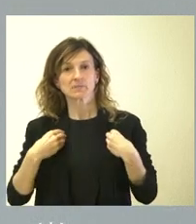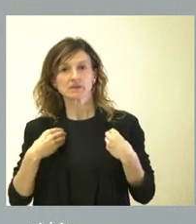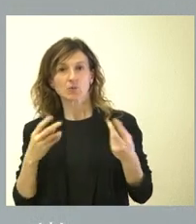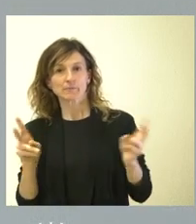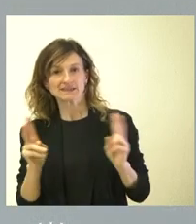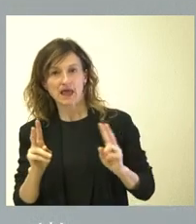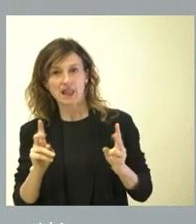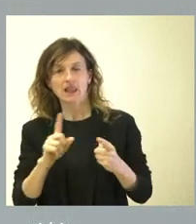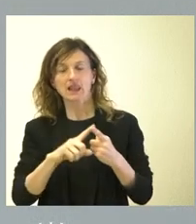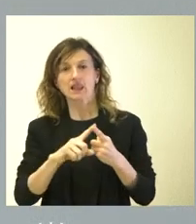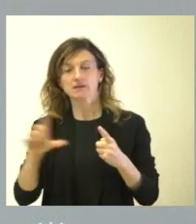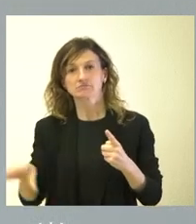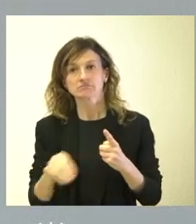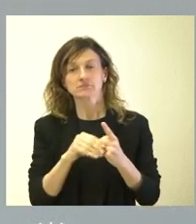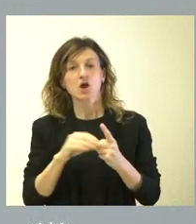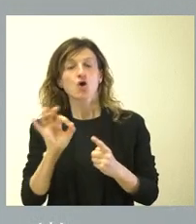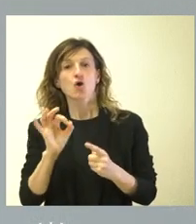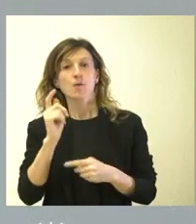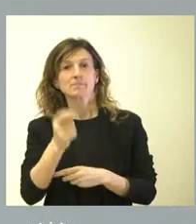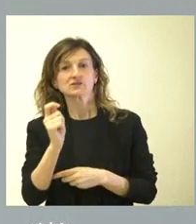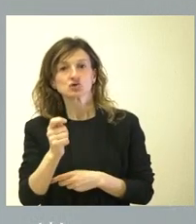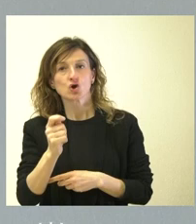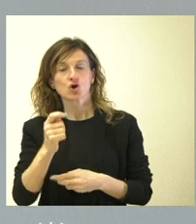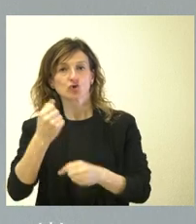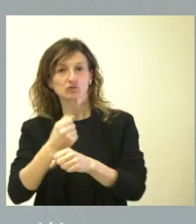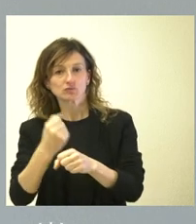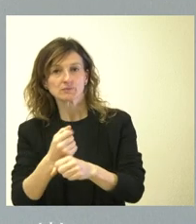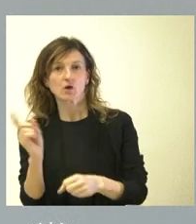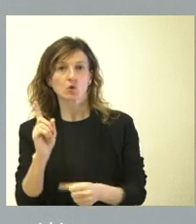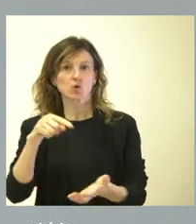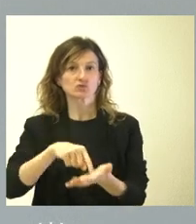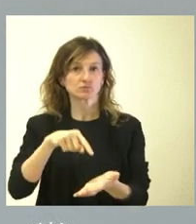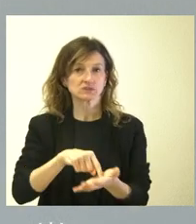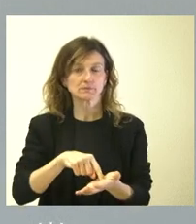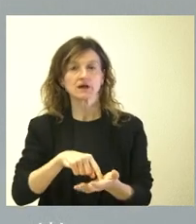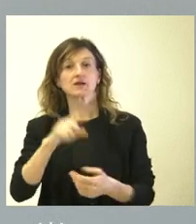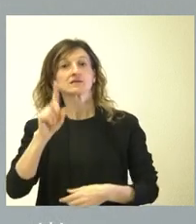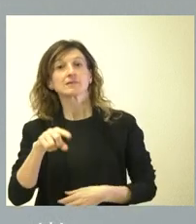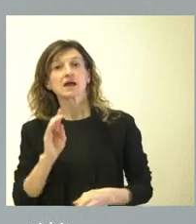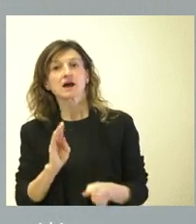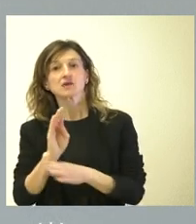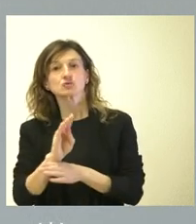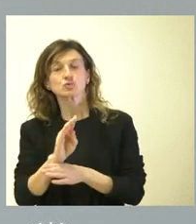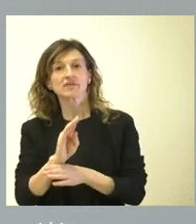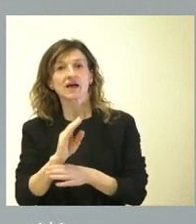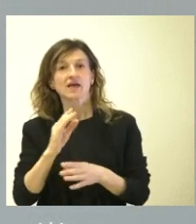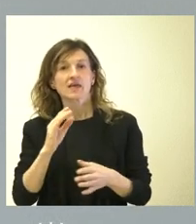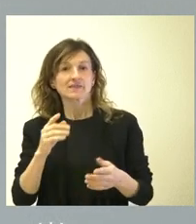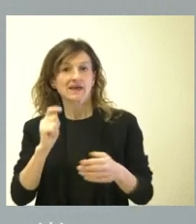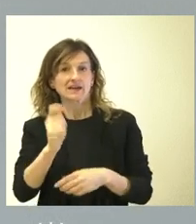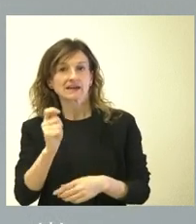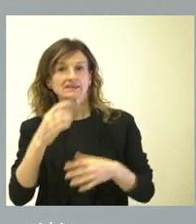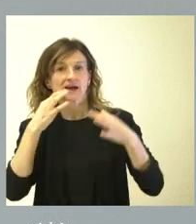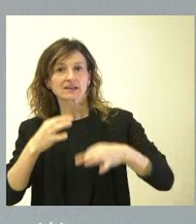puede recibir una pensión contributiva o no contributiva, se puede recibir una ayuda de la renta garantizada de